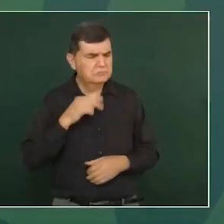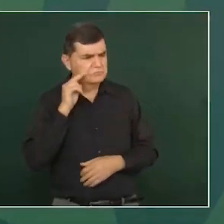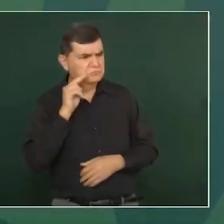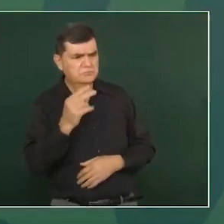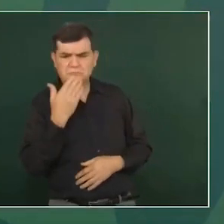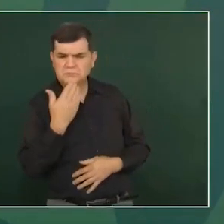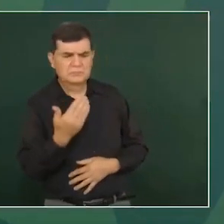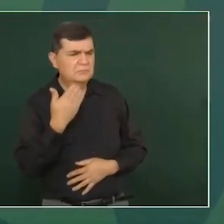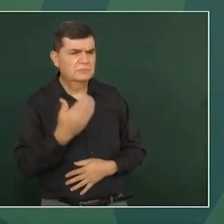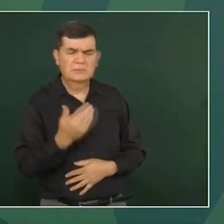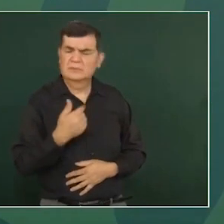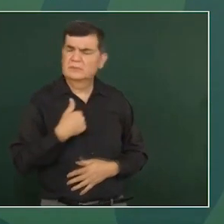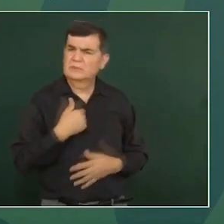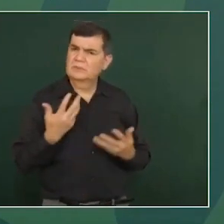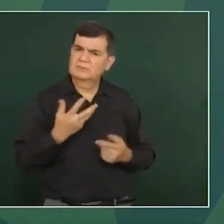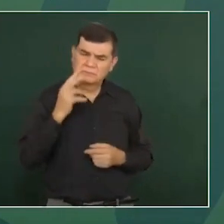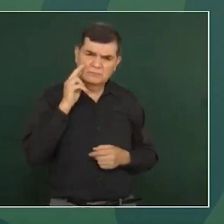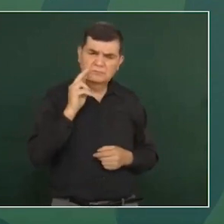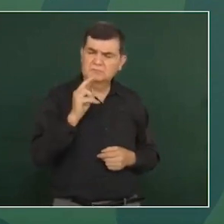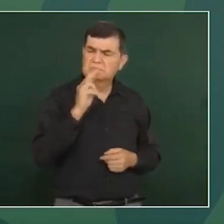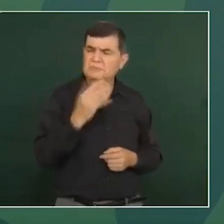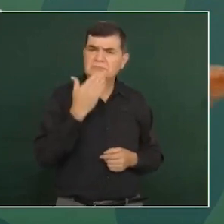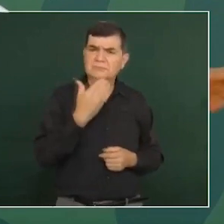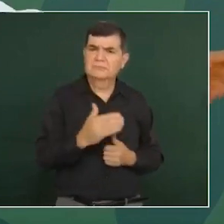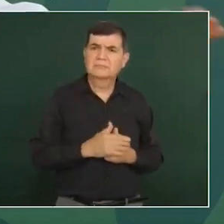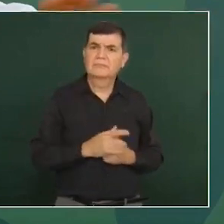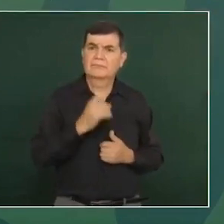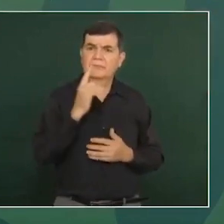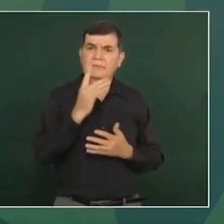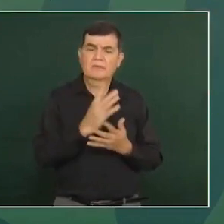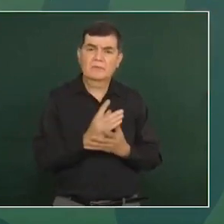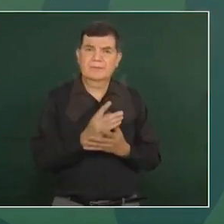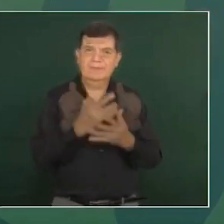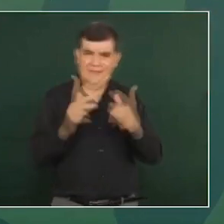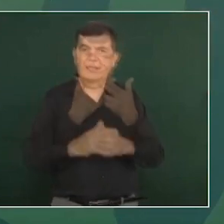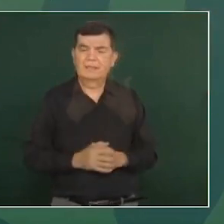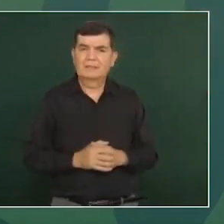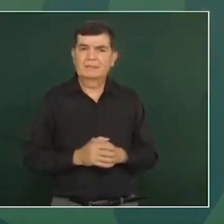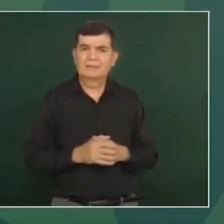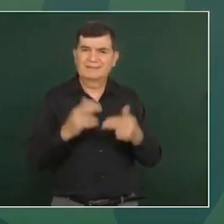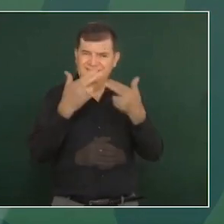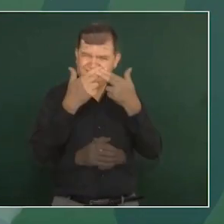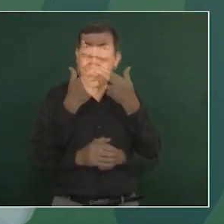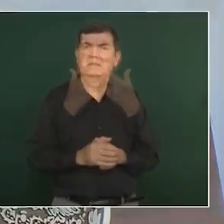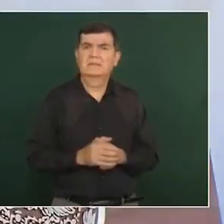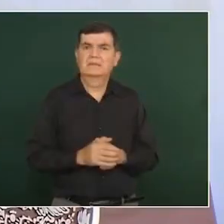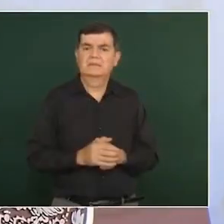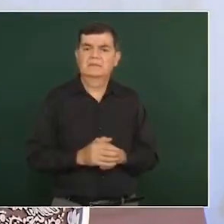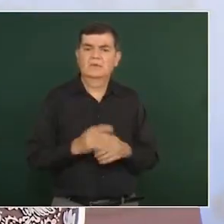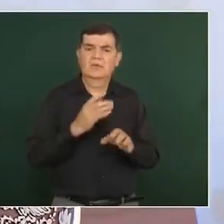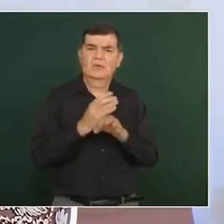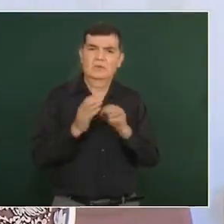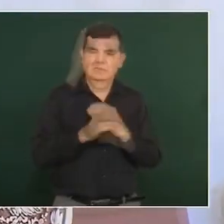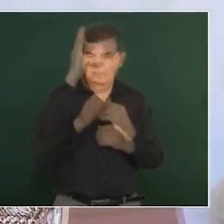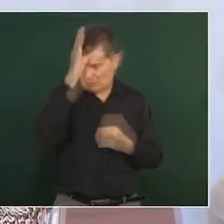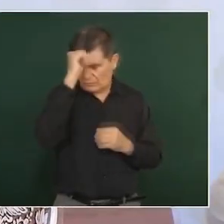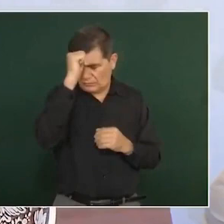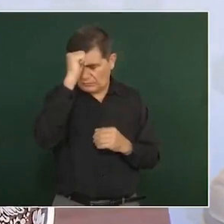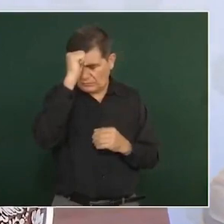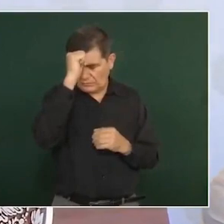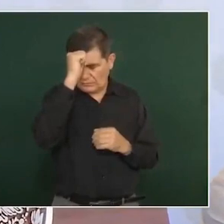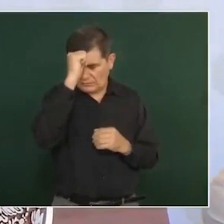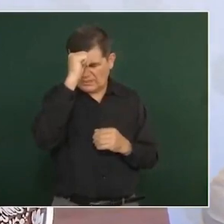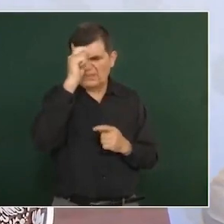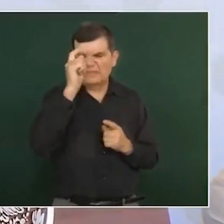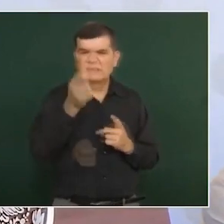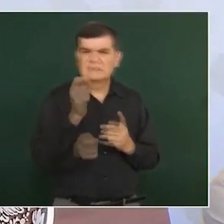lo vemos muy bien, nada más que nada de acuerdos que